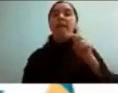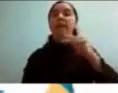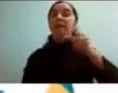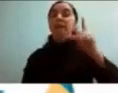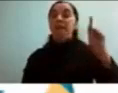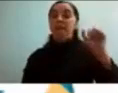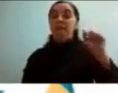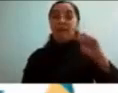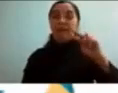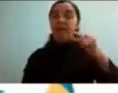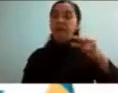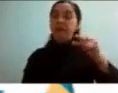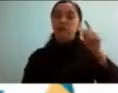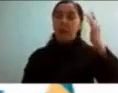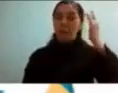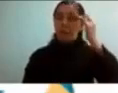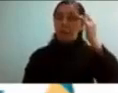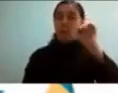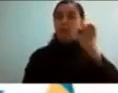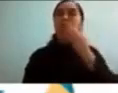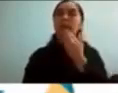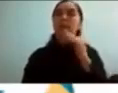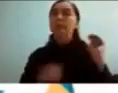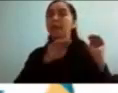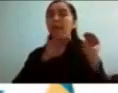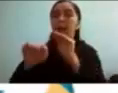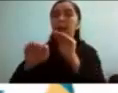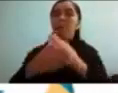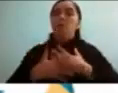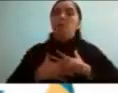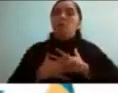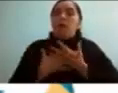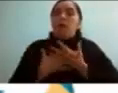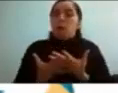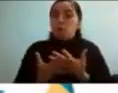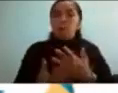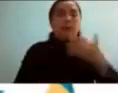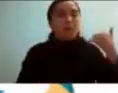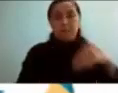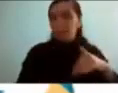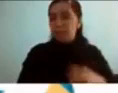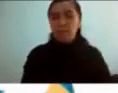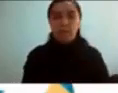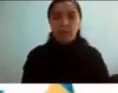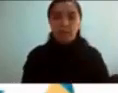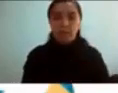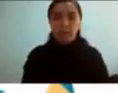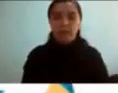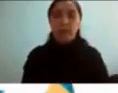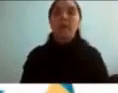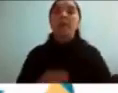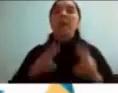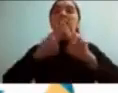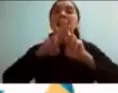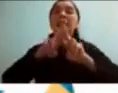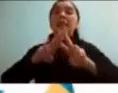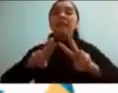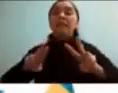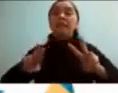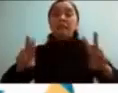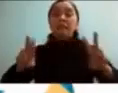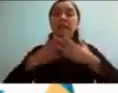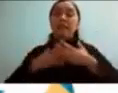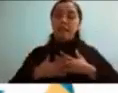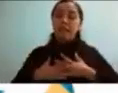apoyo emocional que nosotros podamos darle a las personas con déficit atencional es central sobre todo porque calmar estas